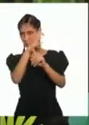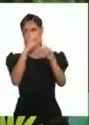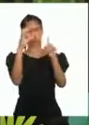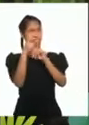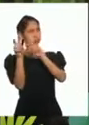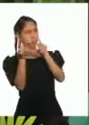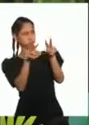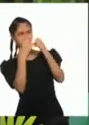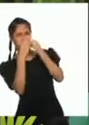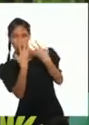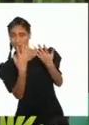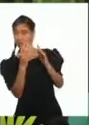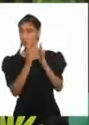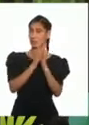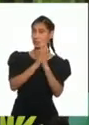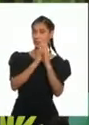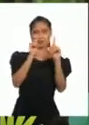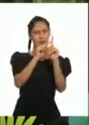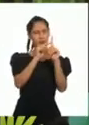artista!